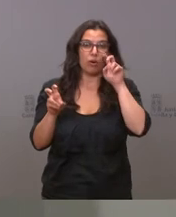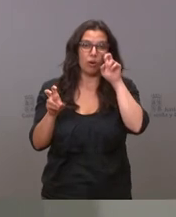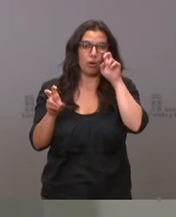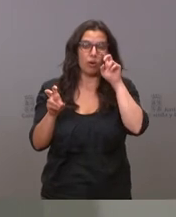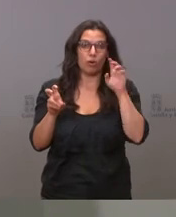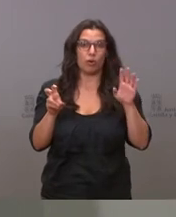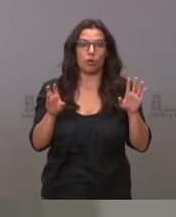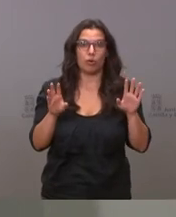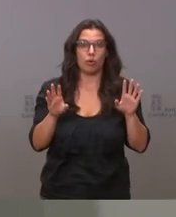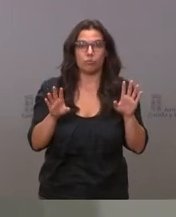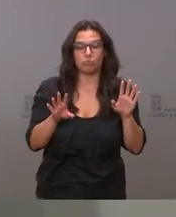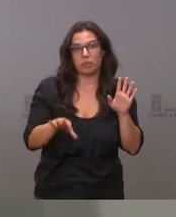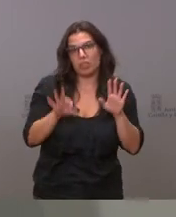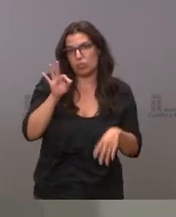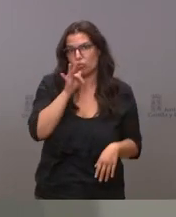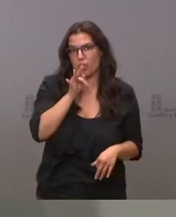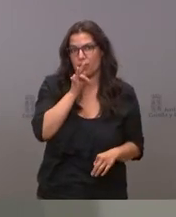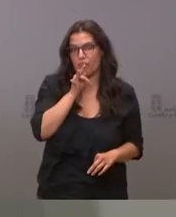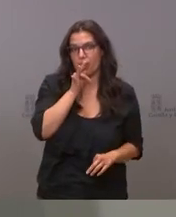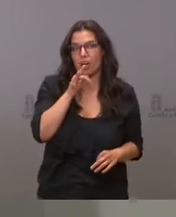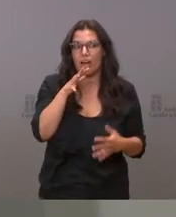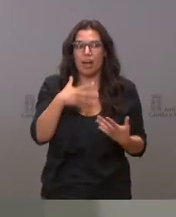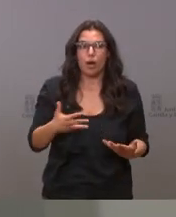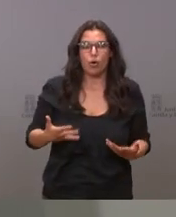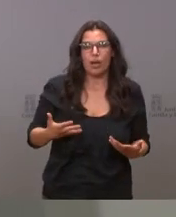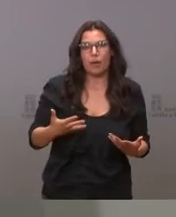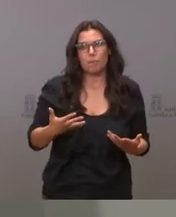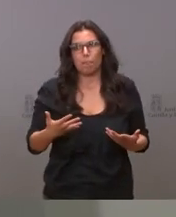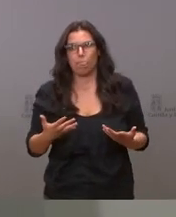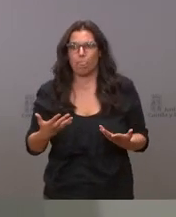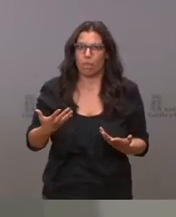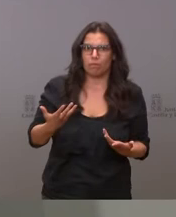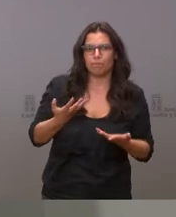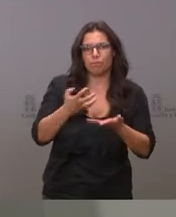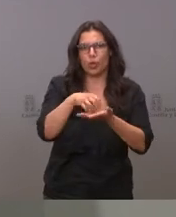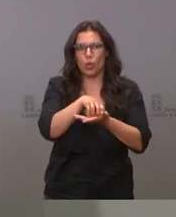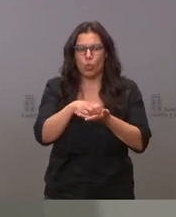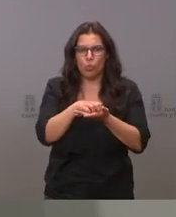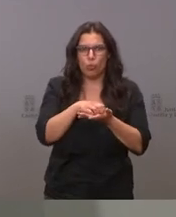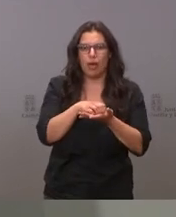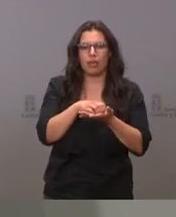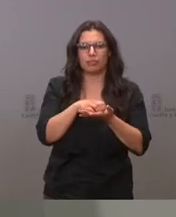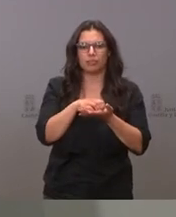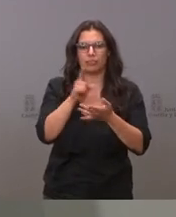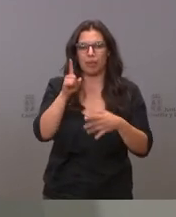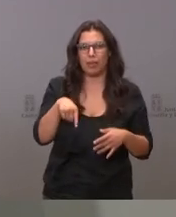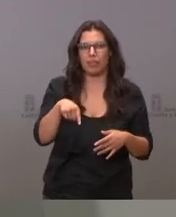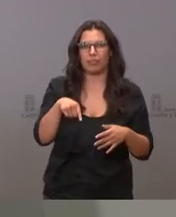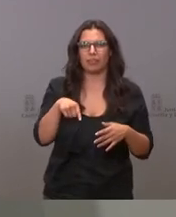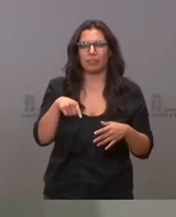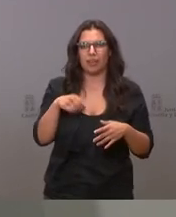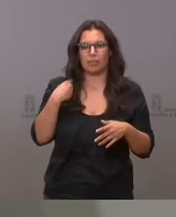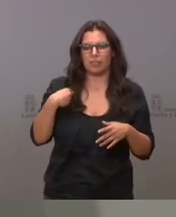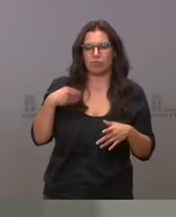tomada esa decisión en este momento hay incluso dudas de que epidemiológicamente y desde el punto de vista